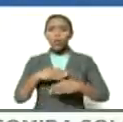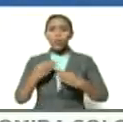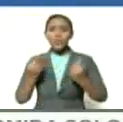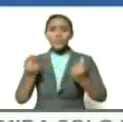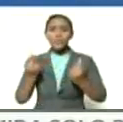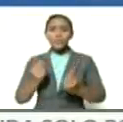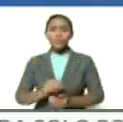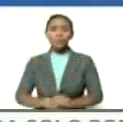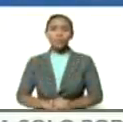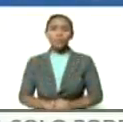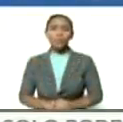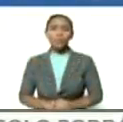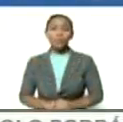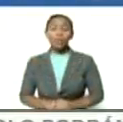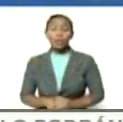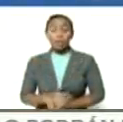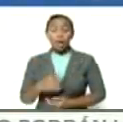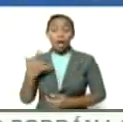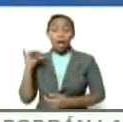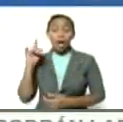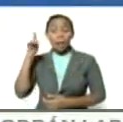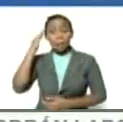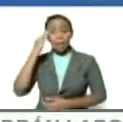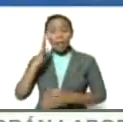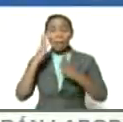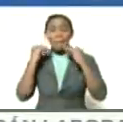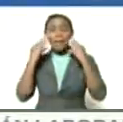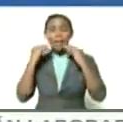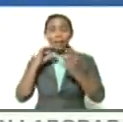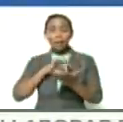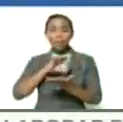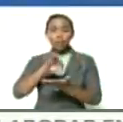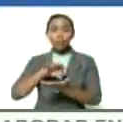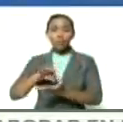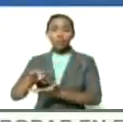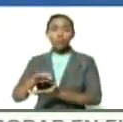que te escalón experto militar estratega